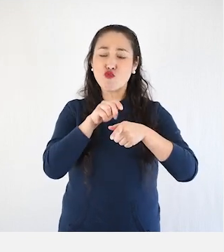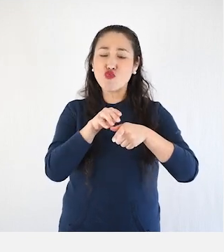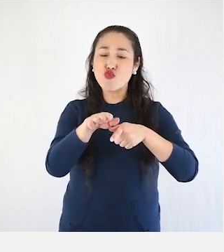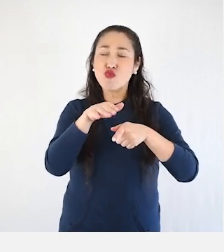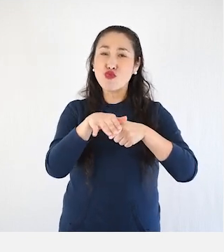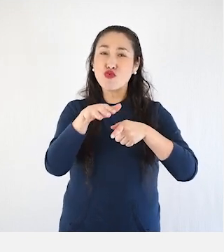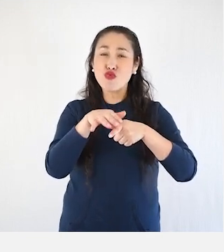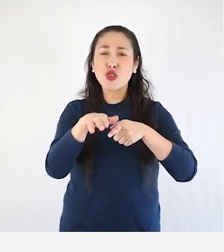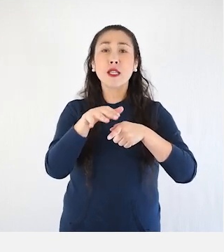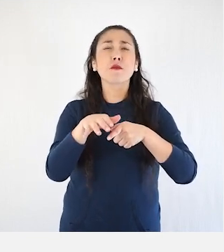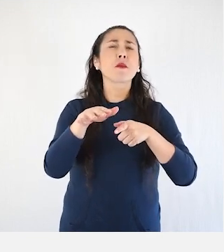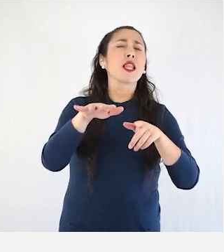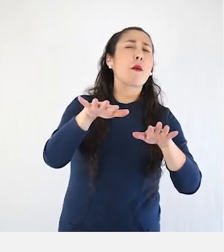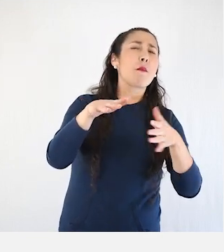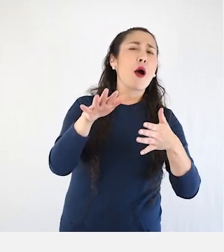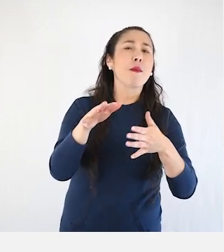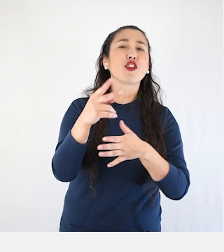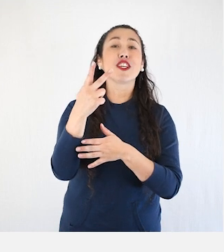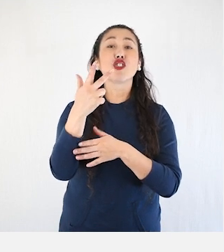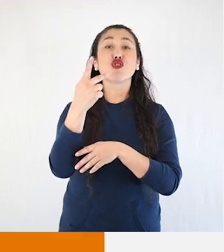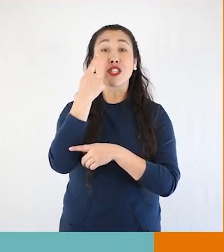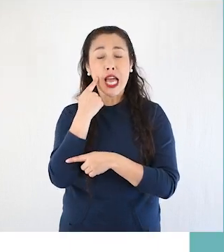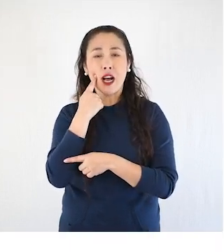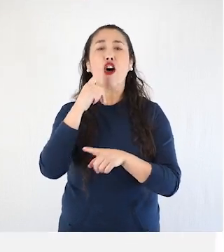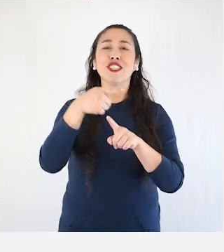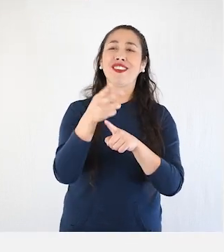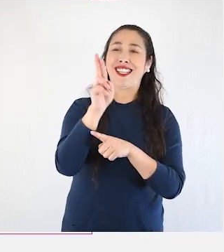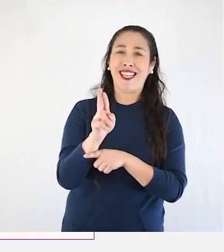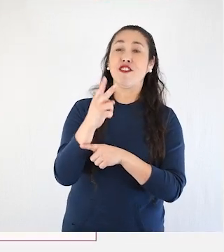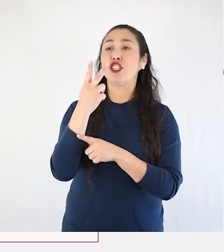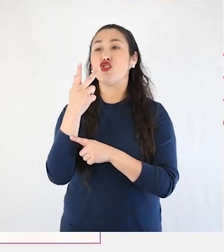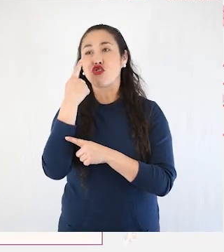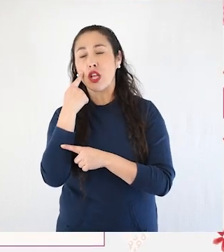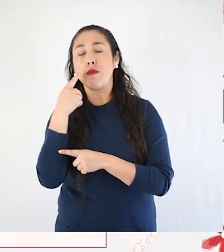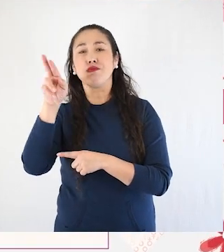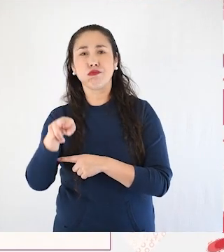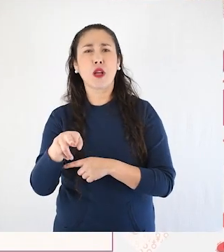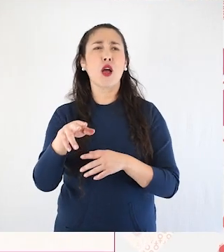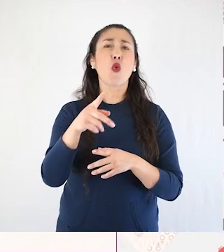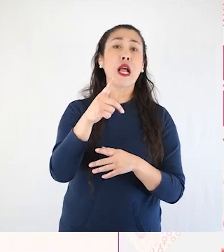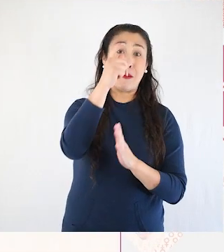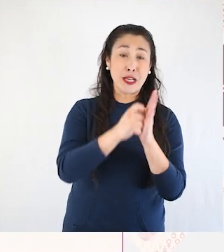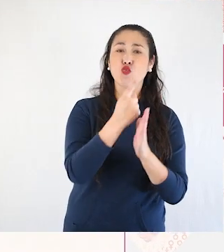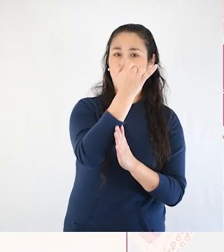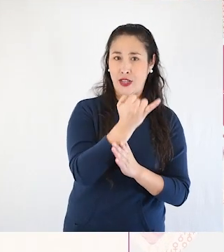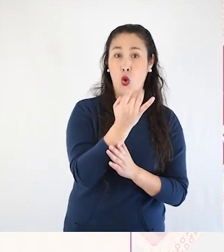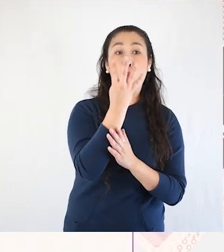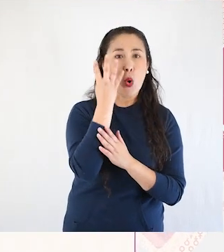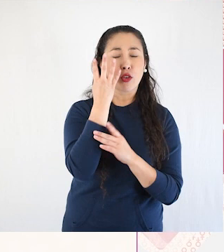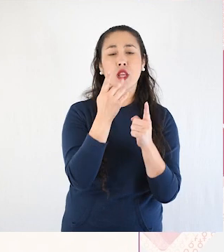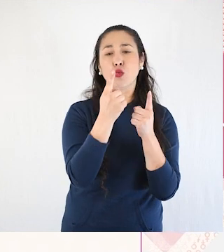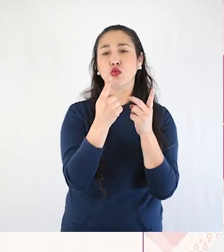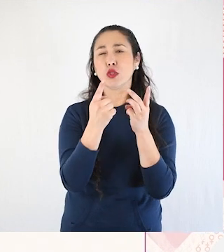por la vagina de la mujer. Este sangramiento sucede más o menos cada 28 días, una vez al mes y dura alrededor de 4